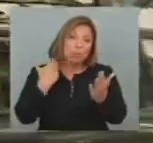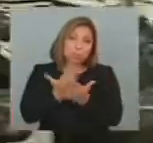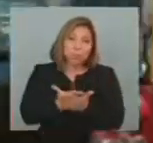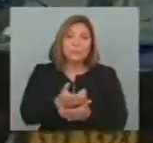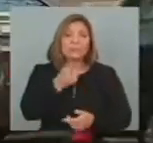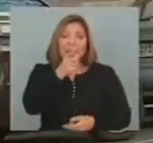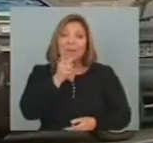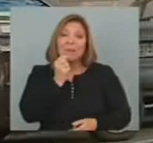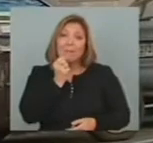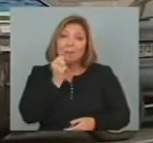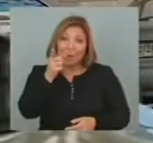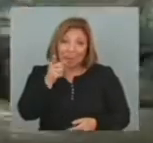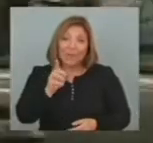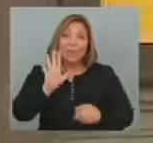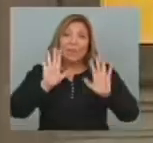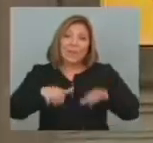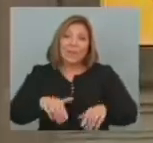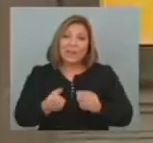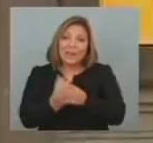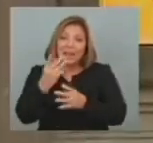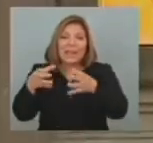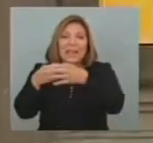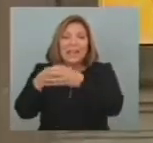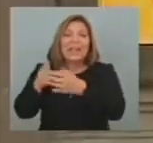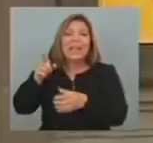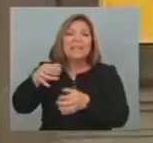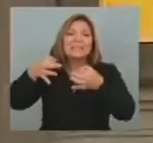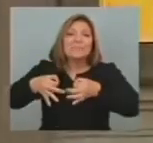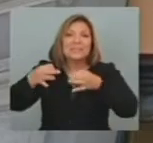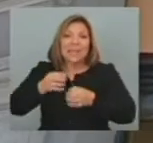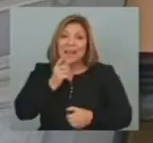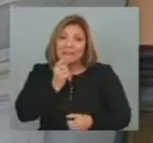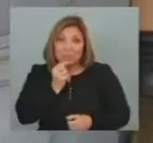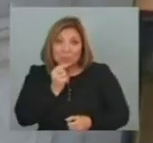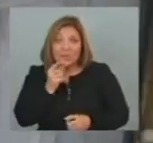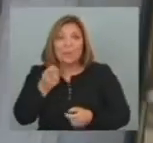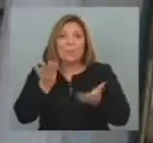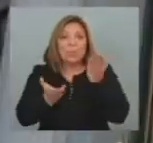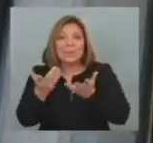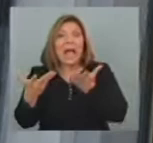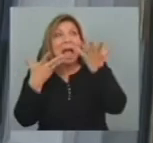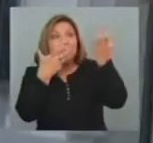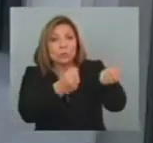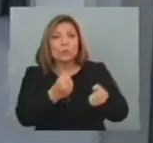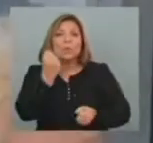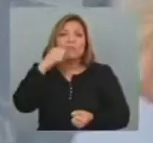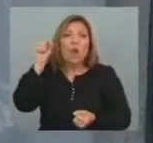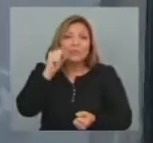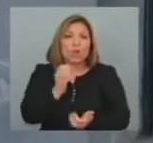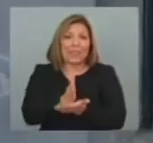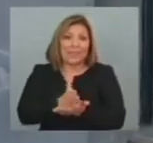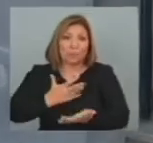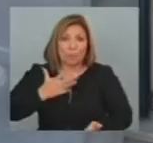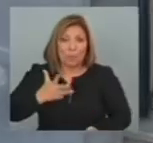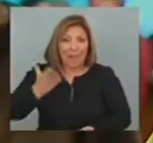Interior Crear una unidad Especial De policías Que asista A la justicia En las investigaciones Sobre causas De violaciones A los derechos humanos